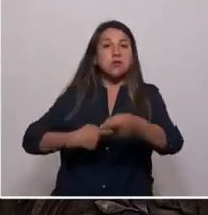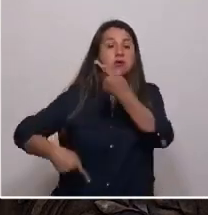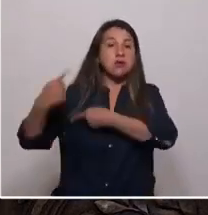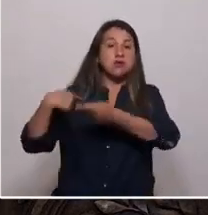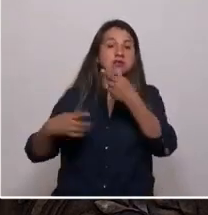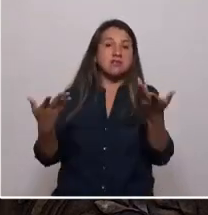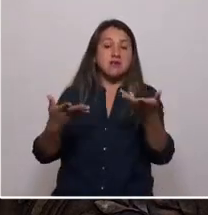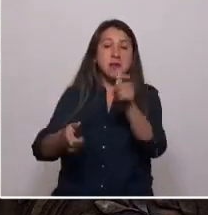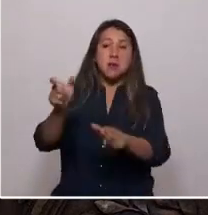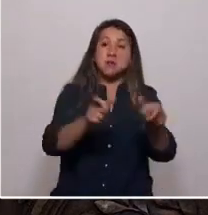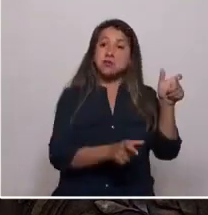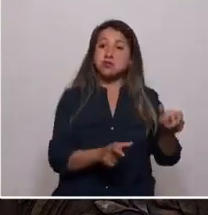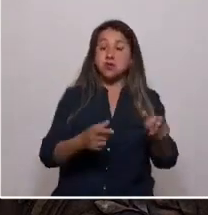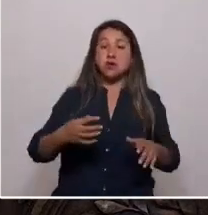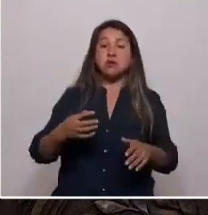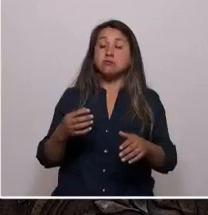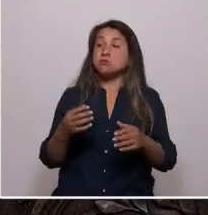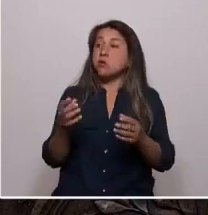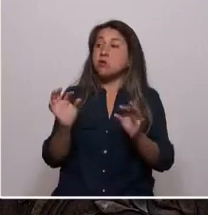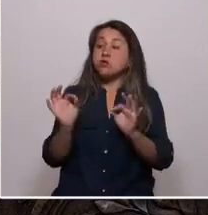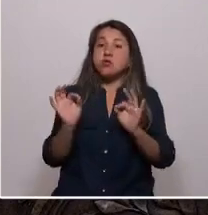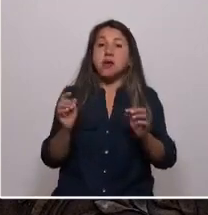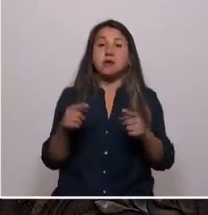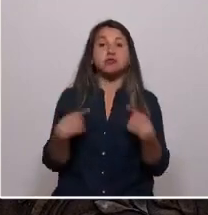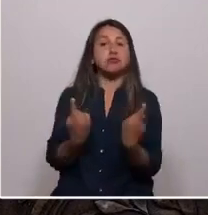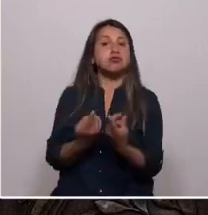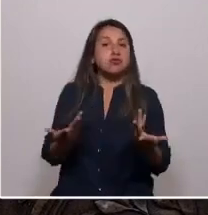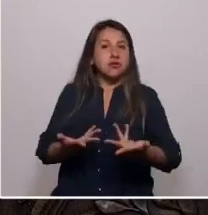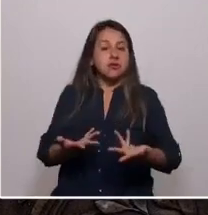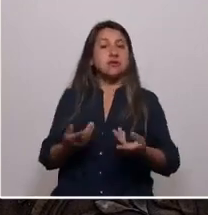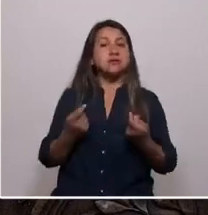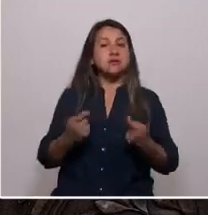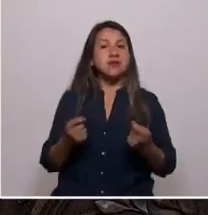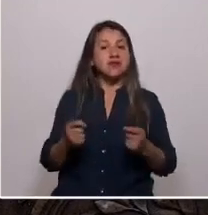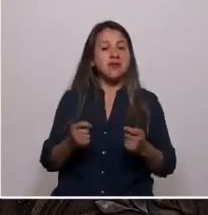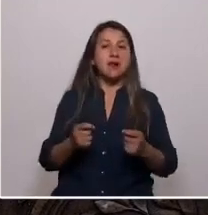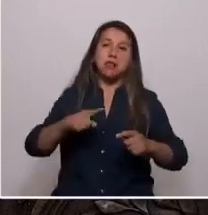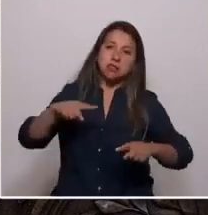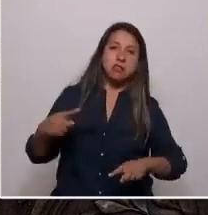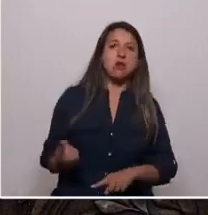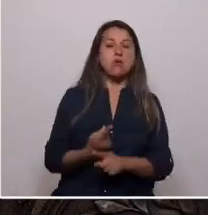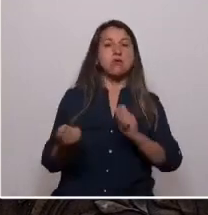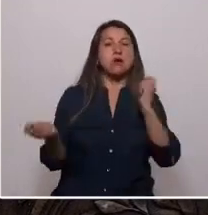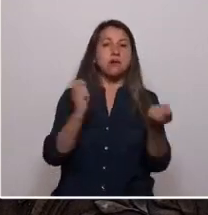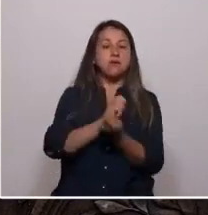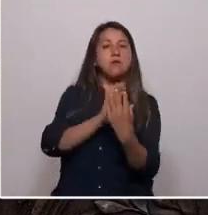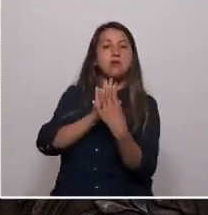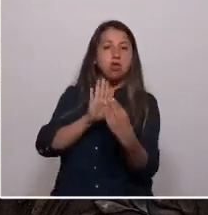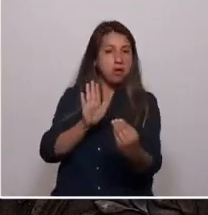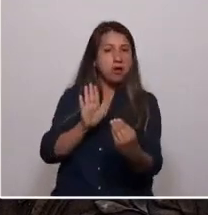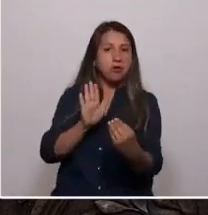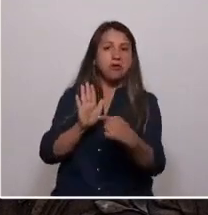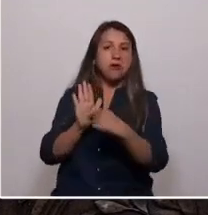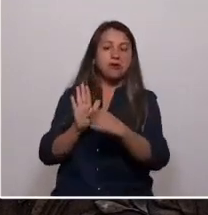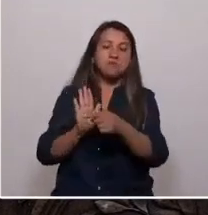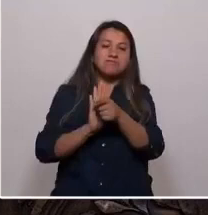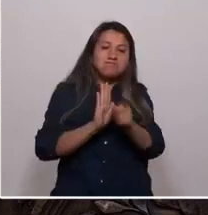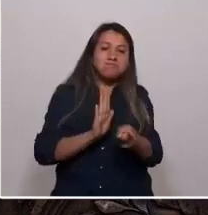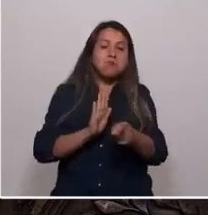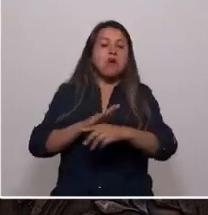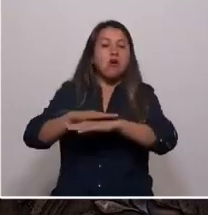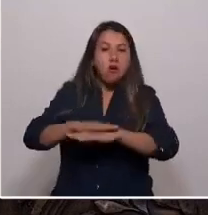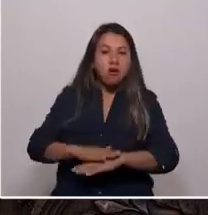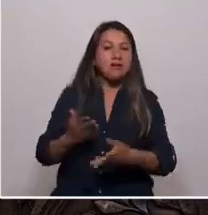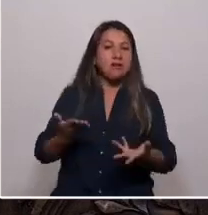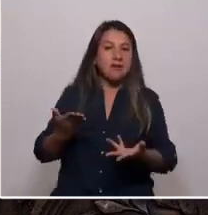personas comunes y corrientes tuvimos que manifestarnos para intentar, una vez más, cambiar este modelo que nos somete y que es en